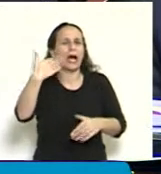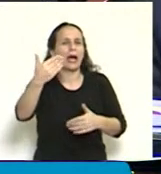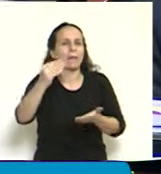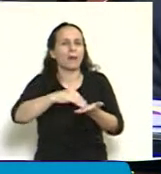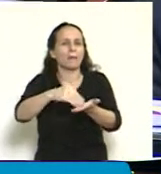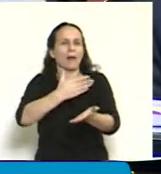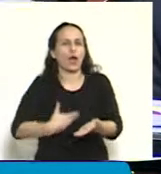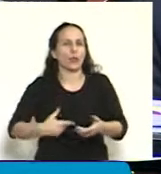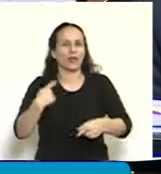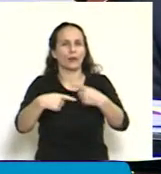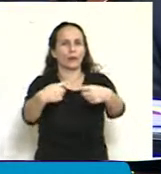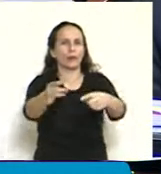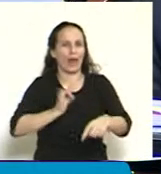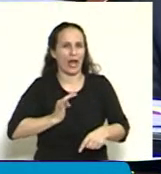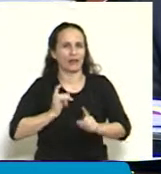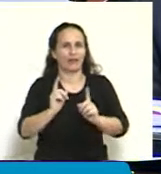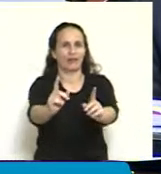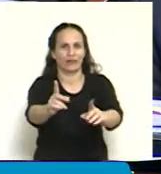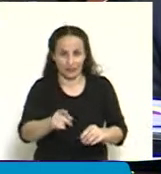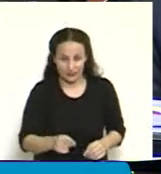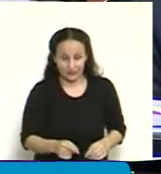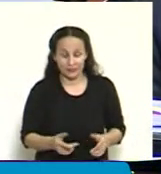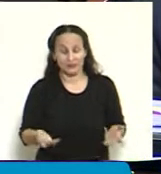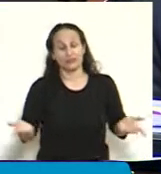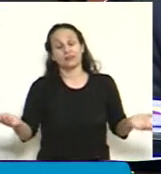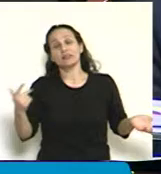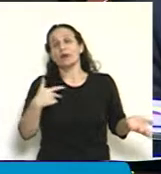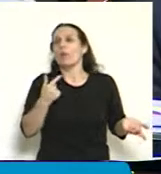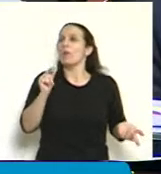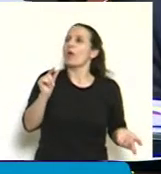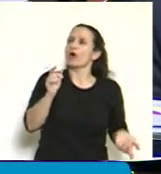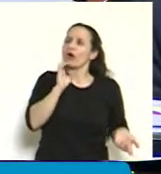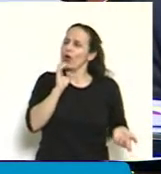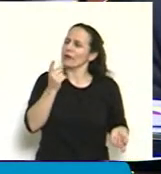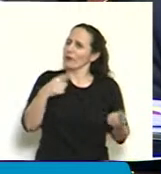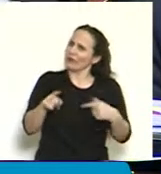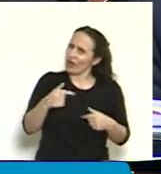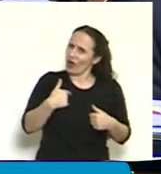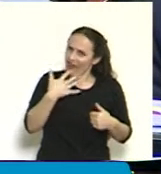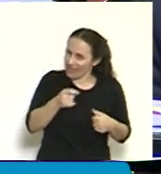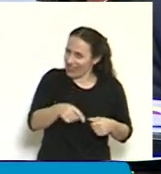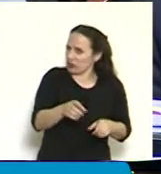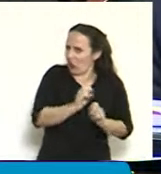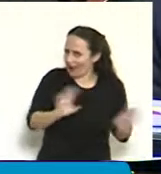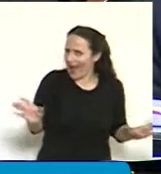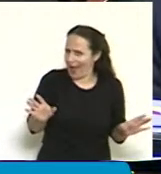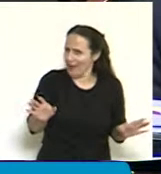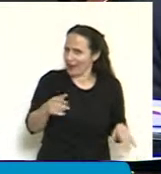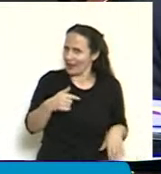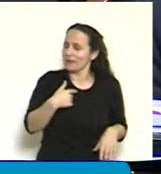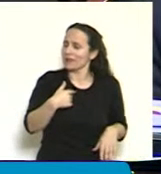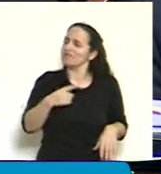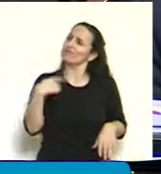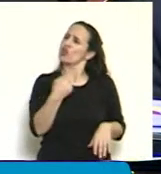señor presidente, con algún rasgo de humor, aunque muy serio y de mucha gravedad, creo que nos hemos